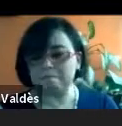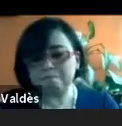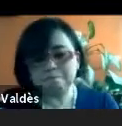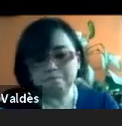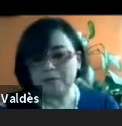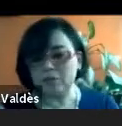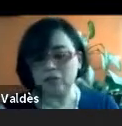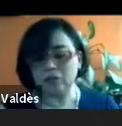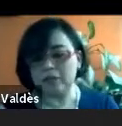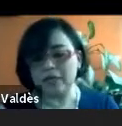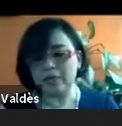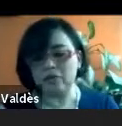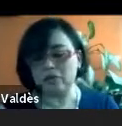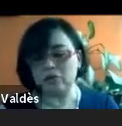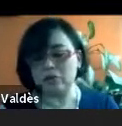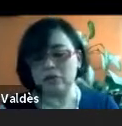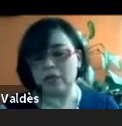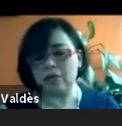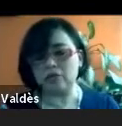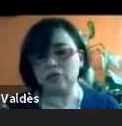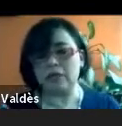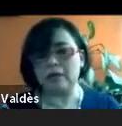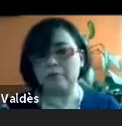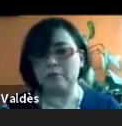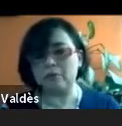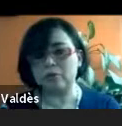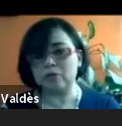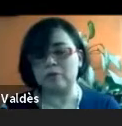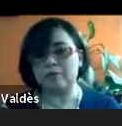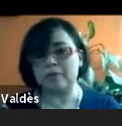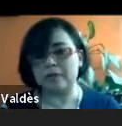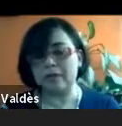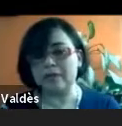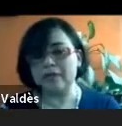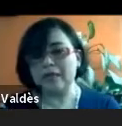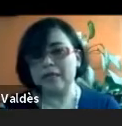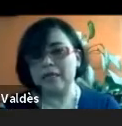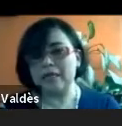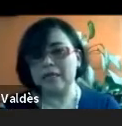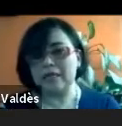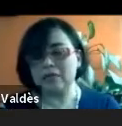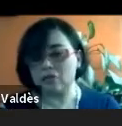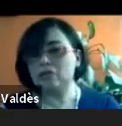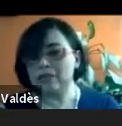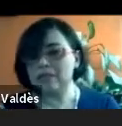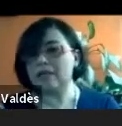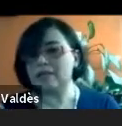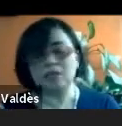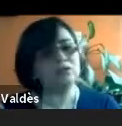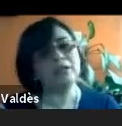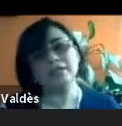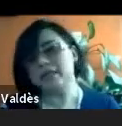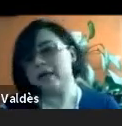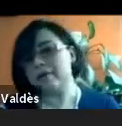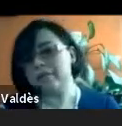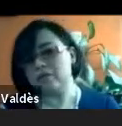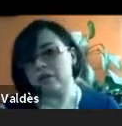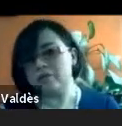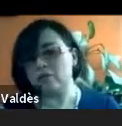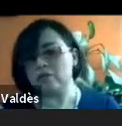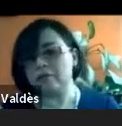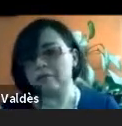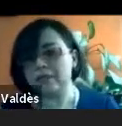yo creo que son los que, son los que dan propósito a mi vida. Y, y te soy honesta, si no te quisiera